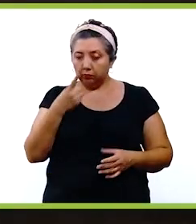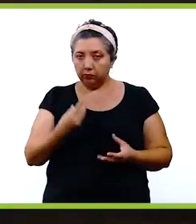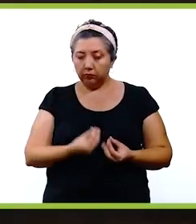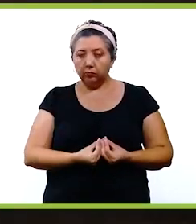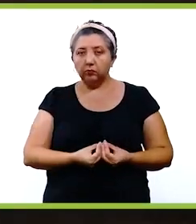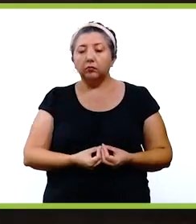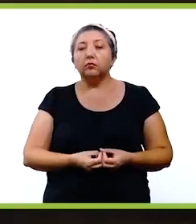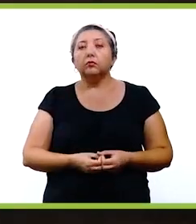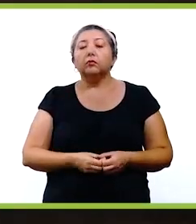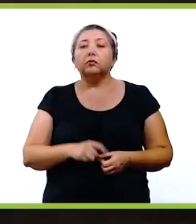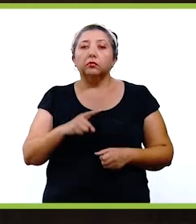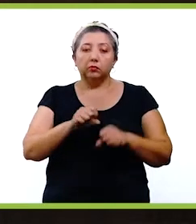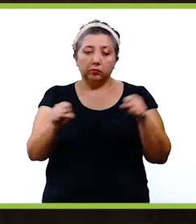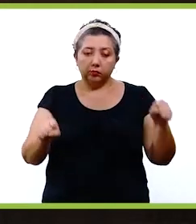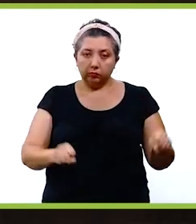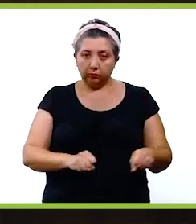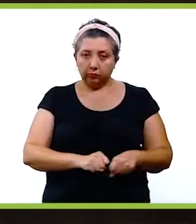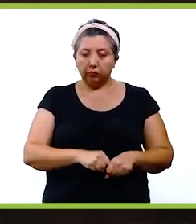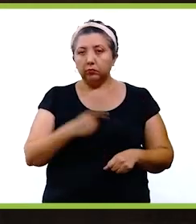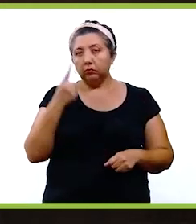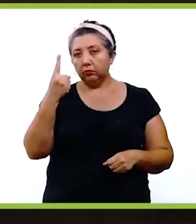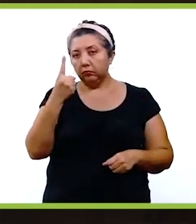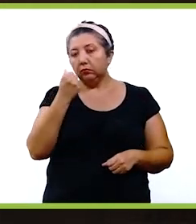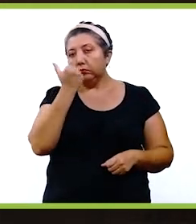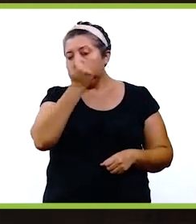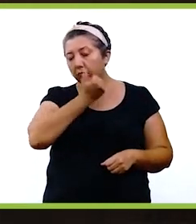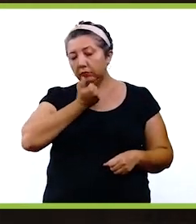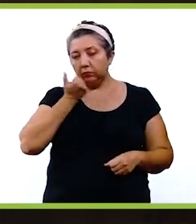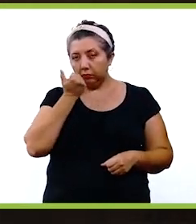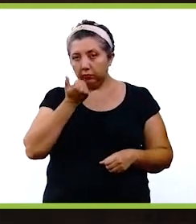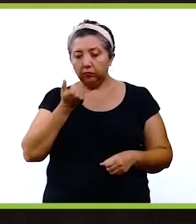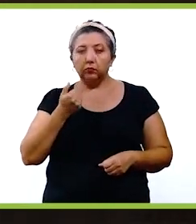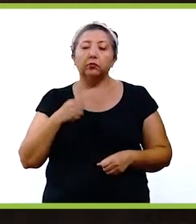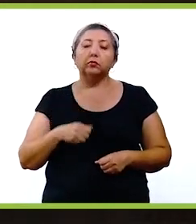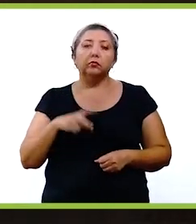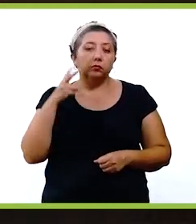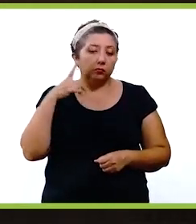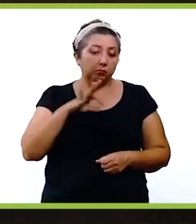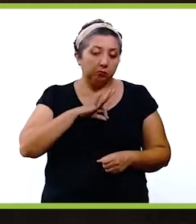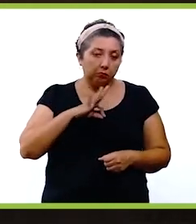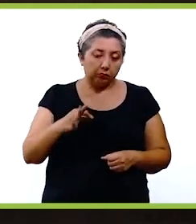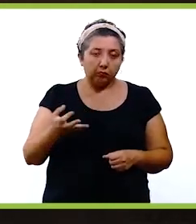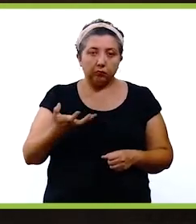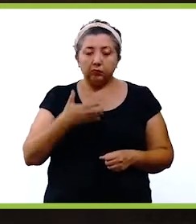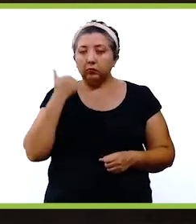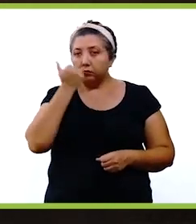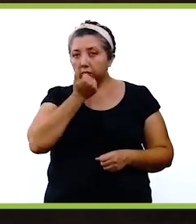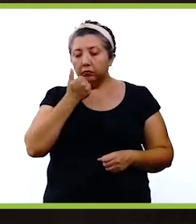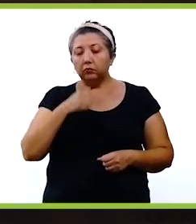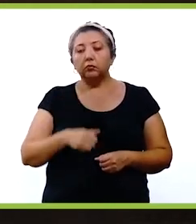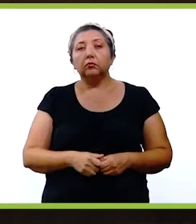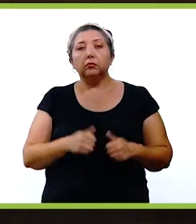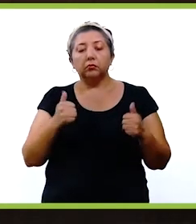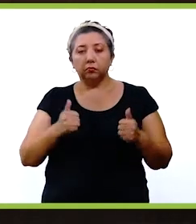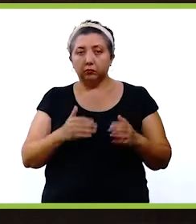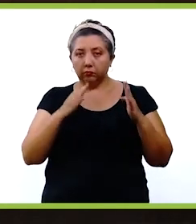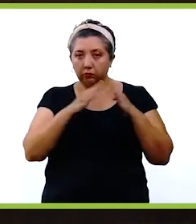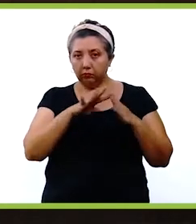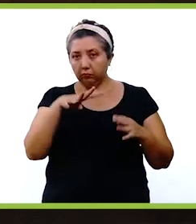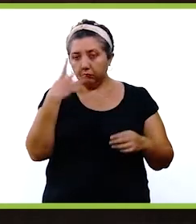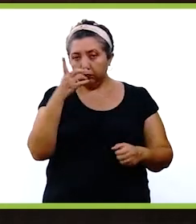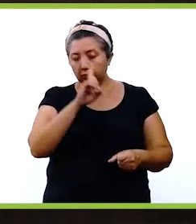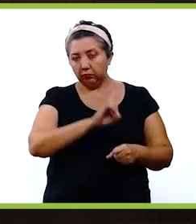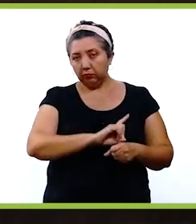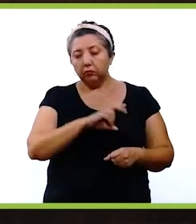es que si en un salón hubiera un alumno o alumna que resultara sospechosa, este alumno tendría que irse 14 días a su casa